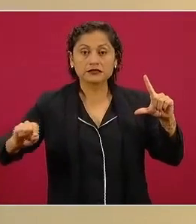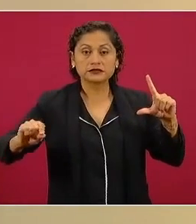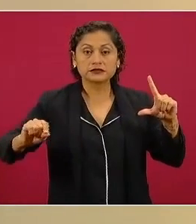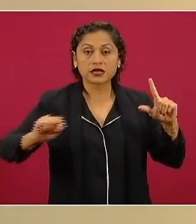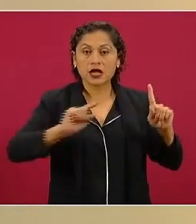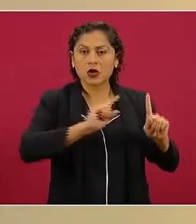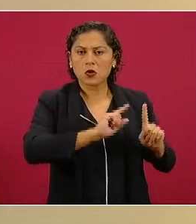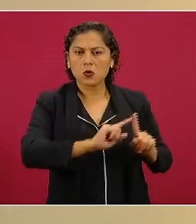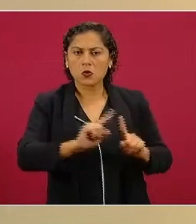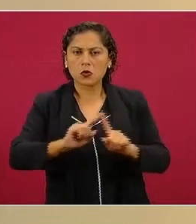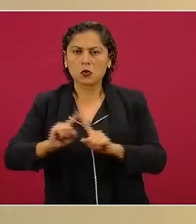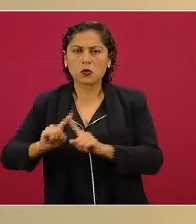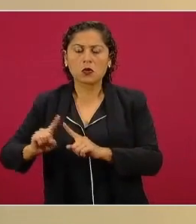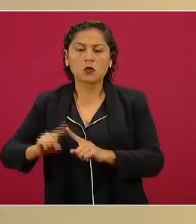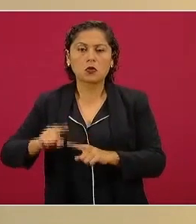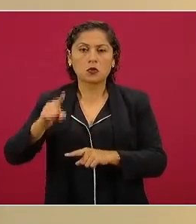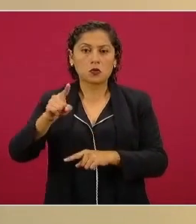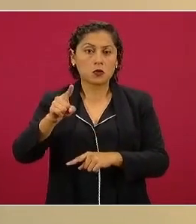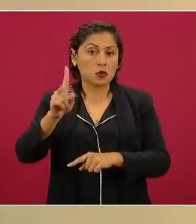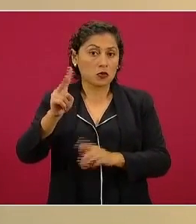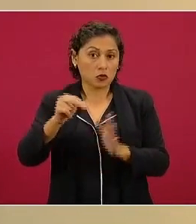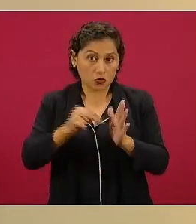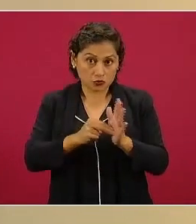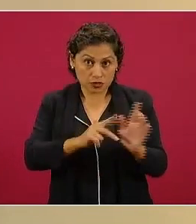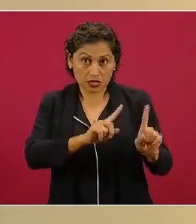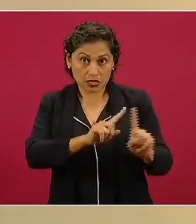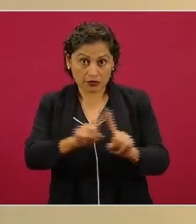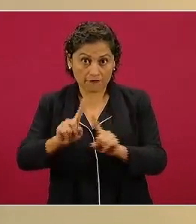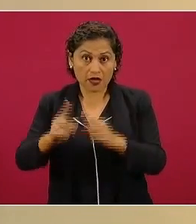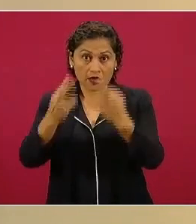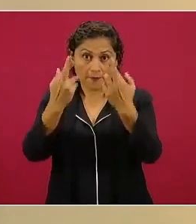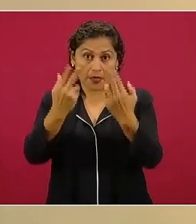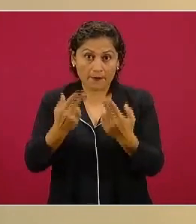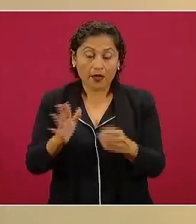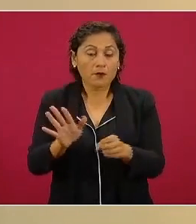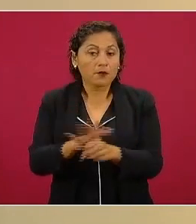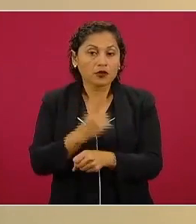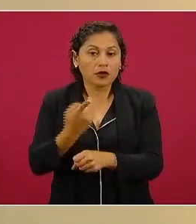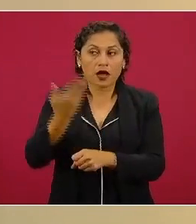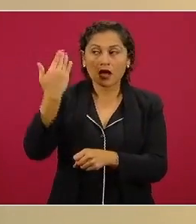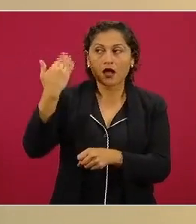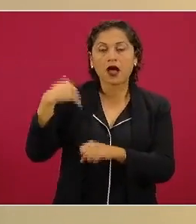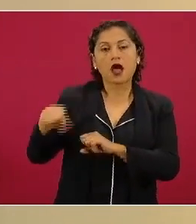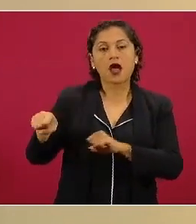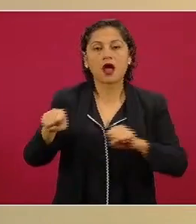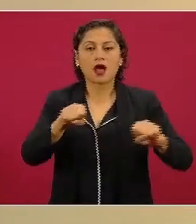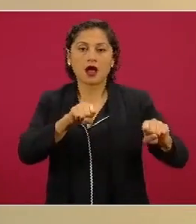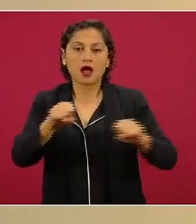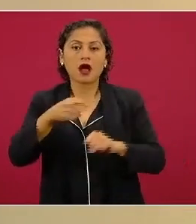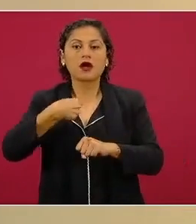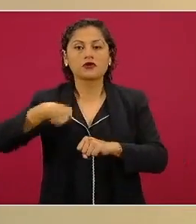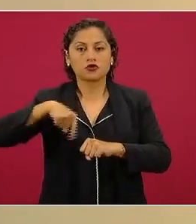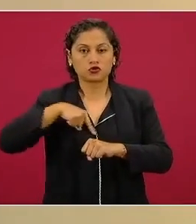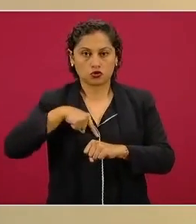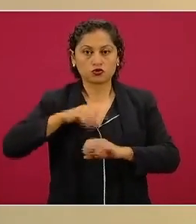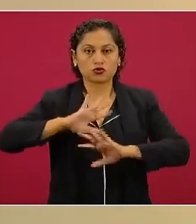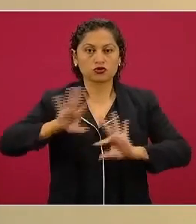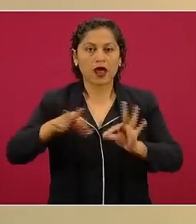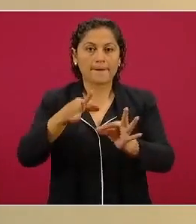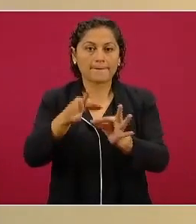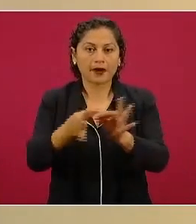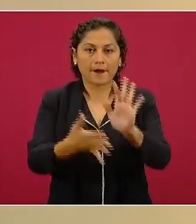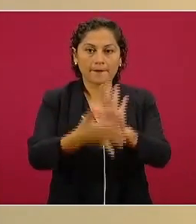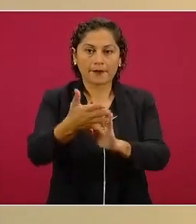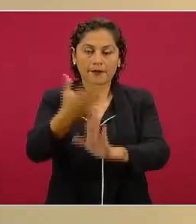por los sismos, llevamos más de mil reconstruidos.